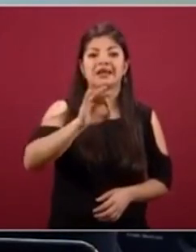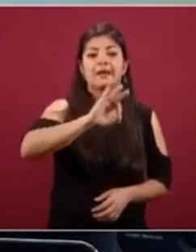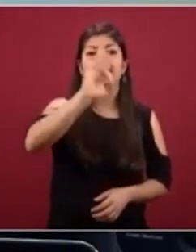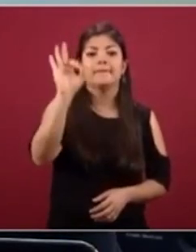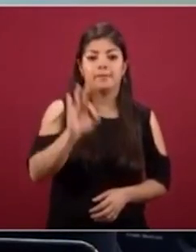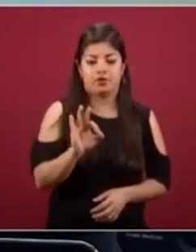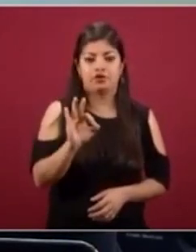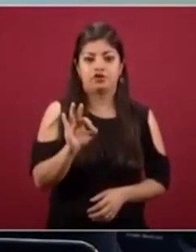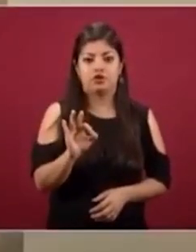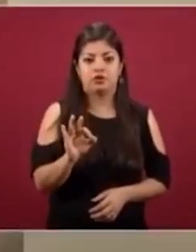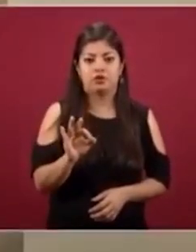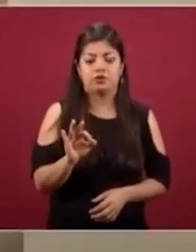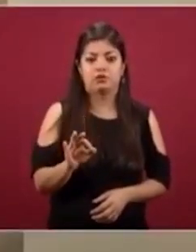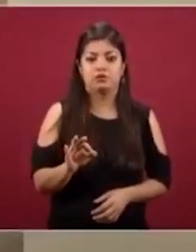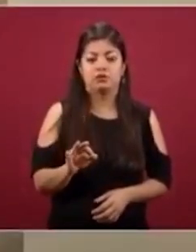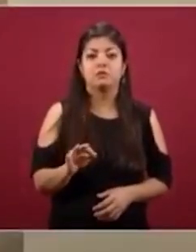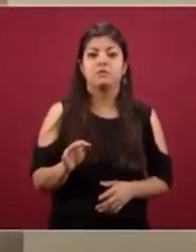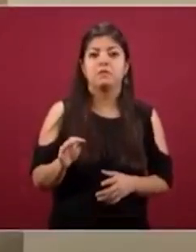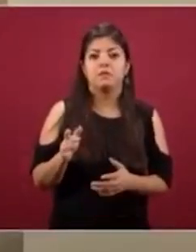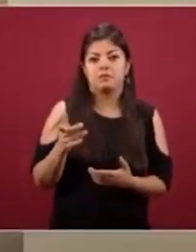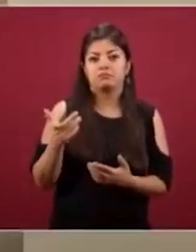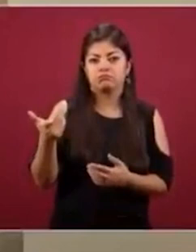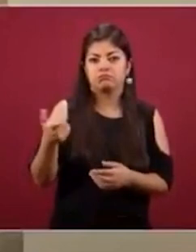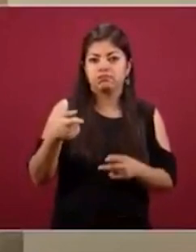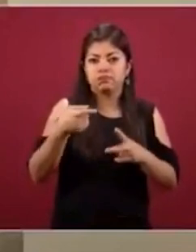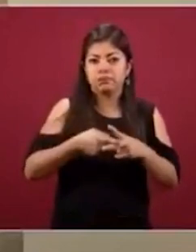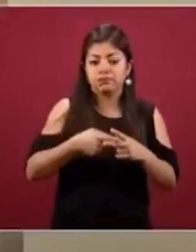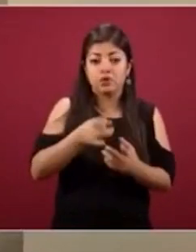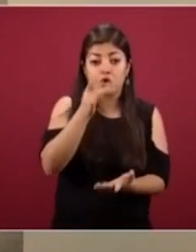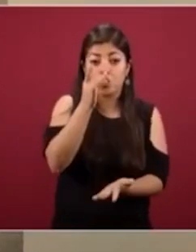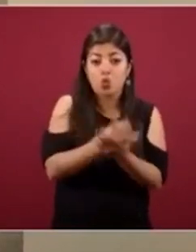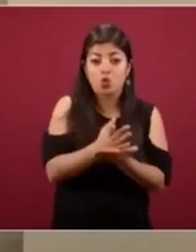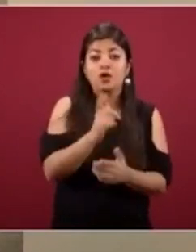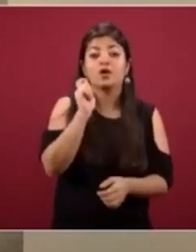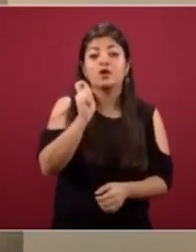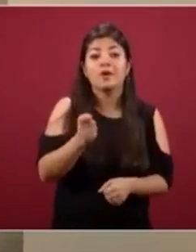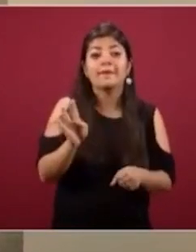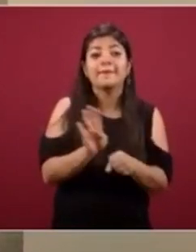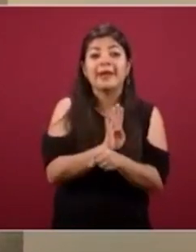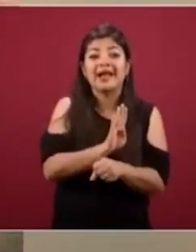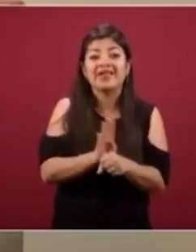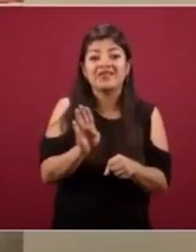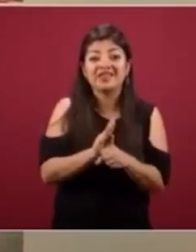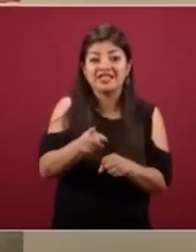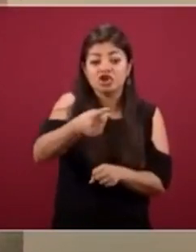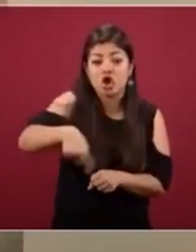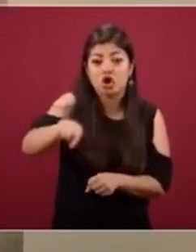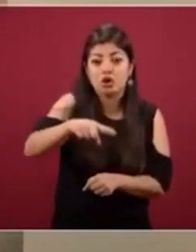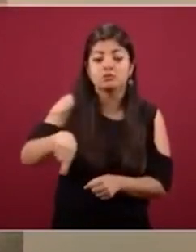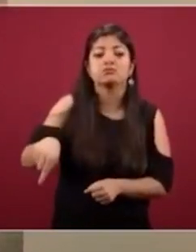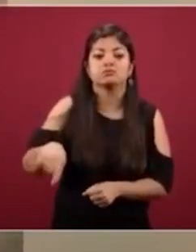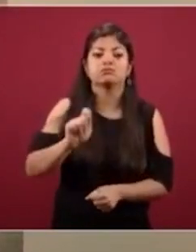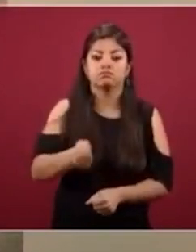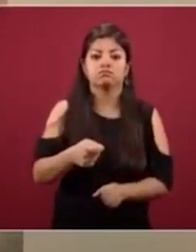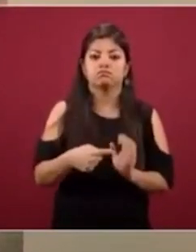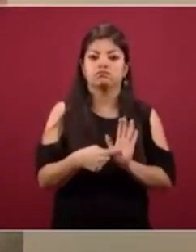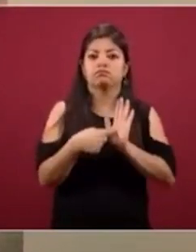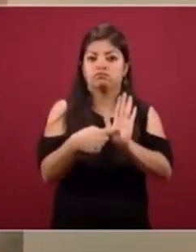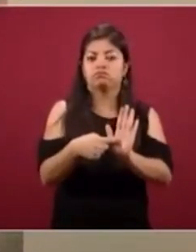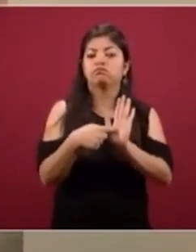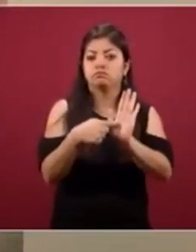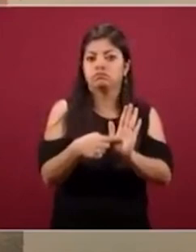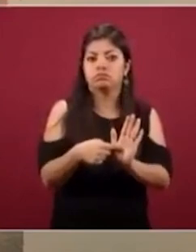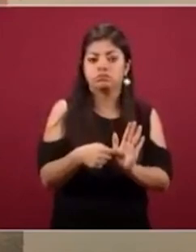¿Qué tenemos en un padrón único de beneficiarios? Y es la comprobación de que efectivamente